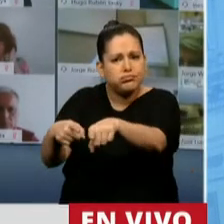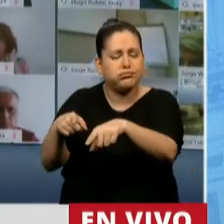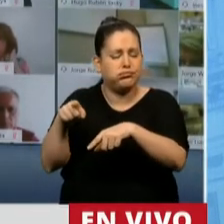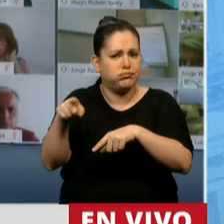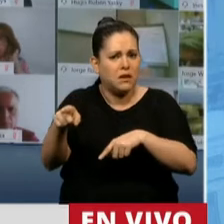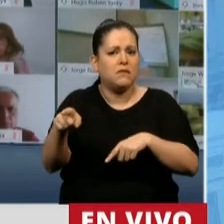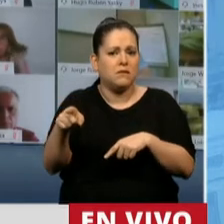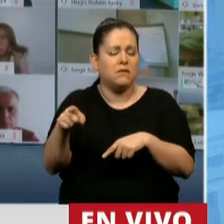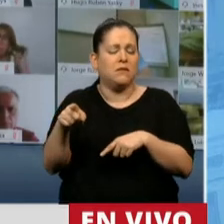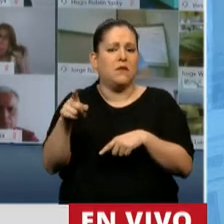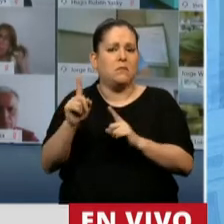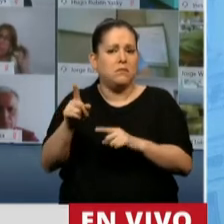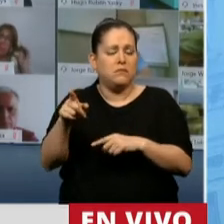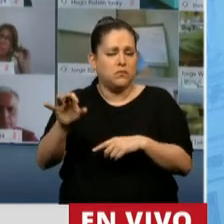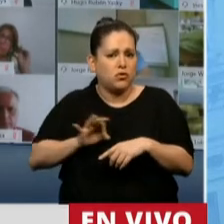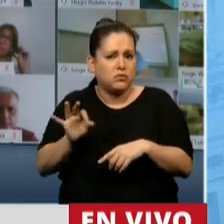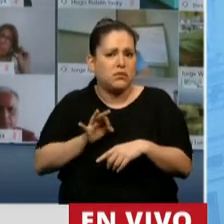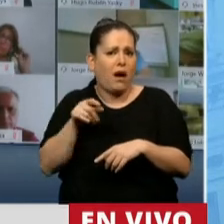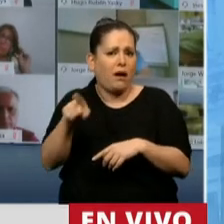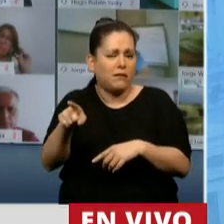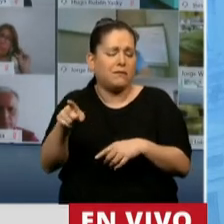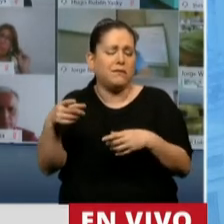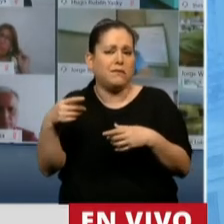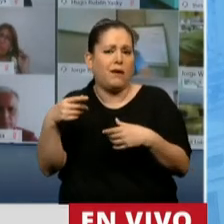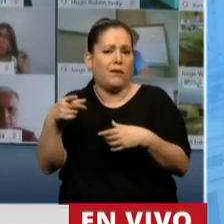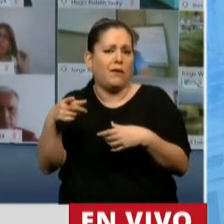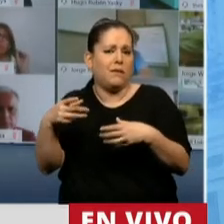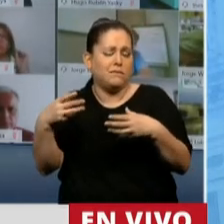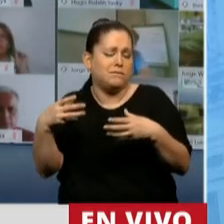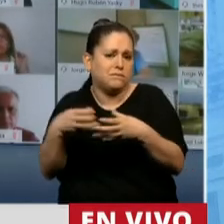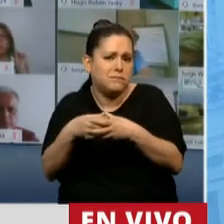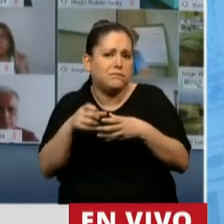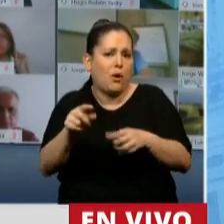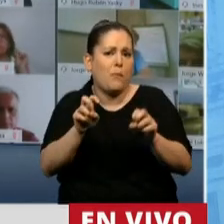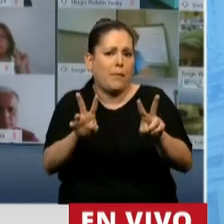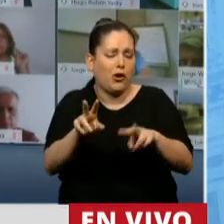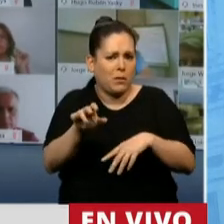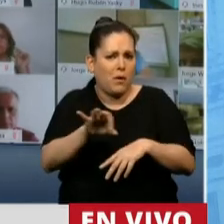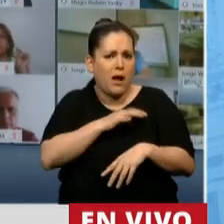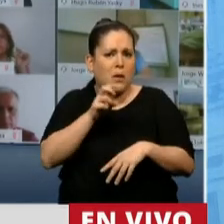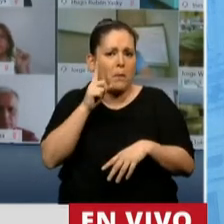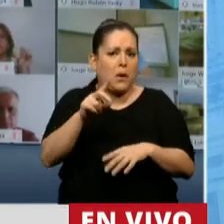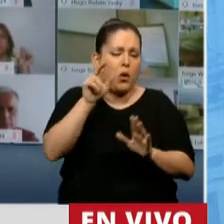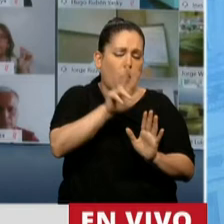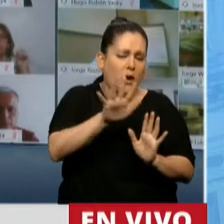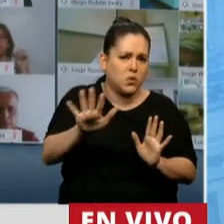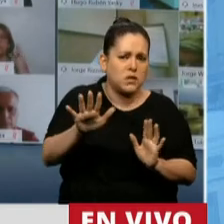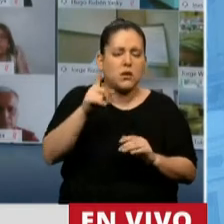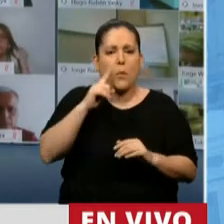proscripción que pensaron sobre el peronismo desde 1955 a 1973.